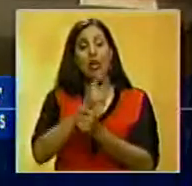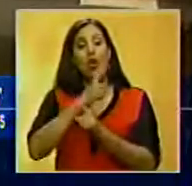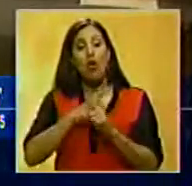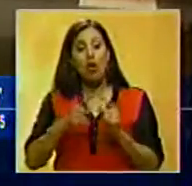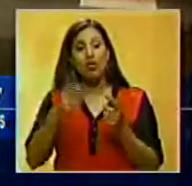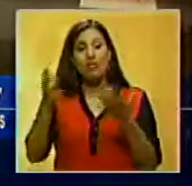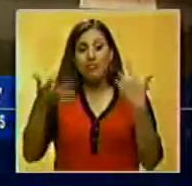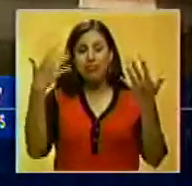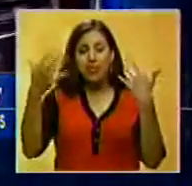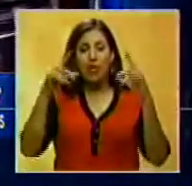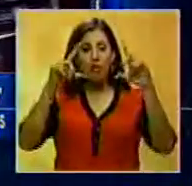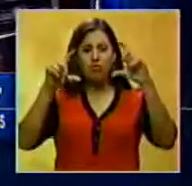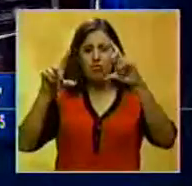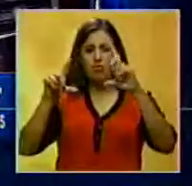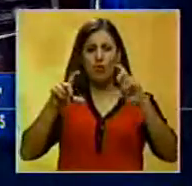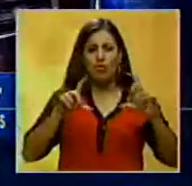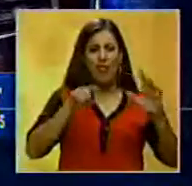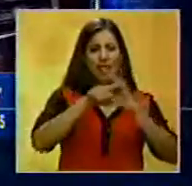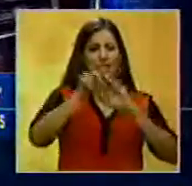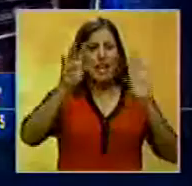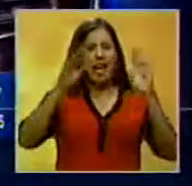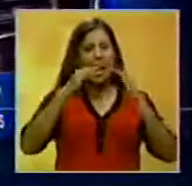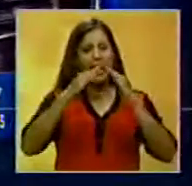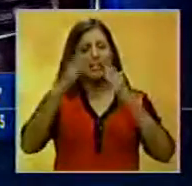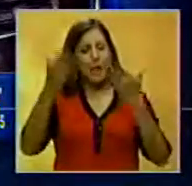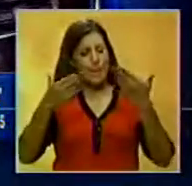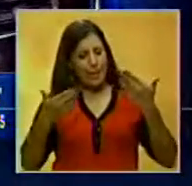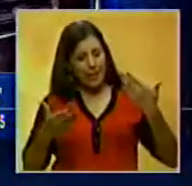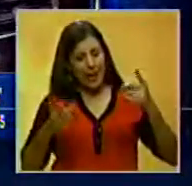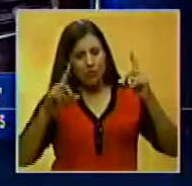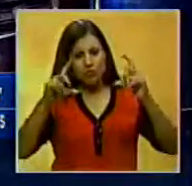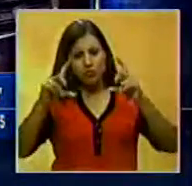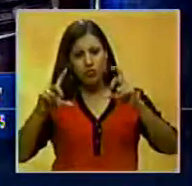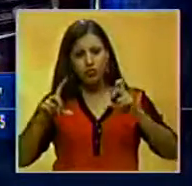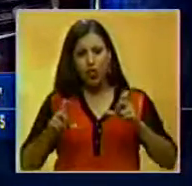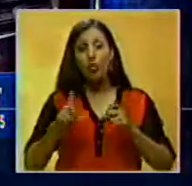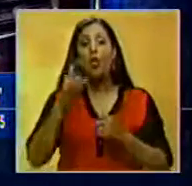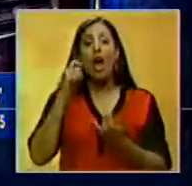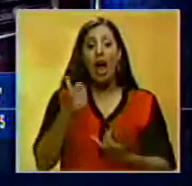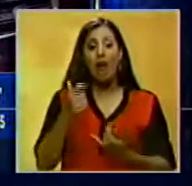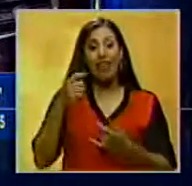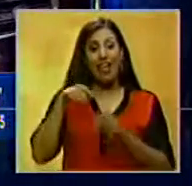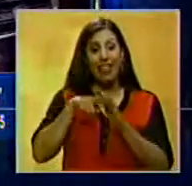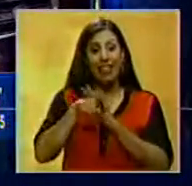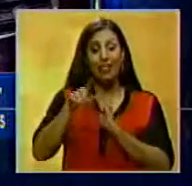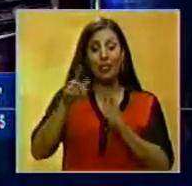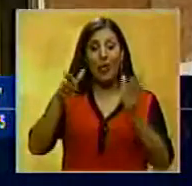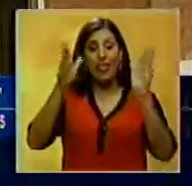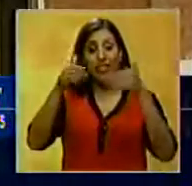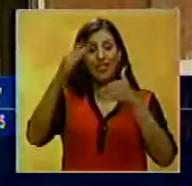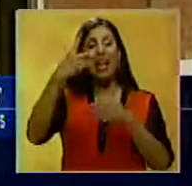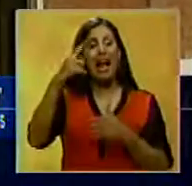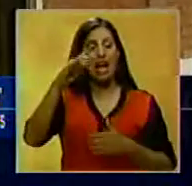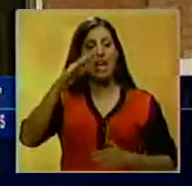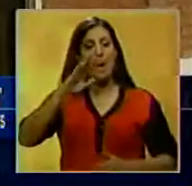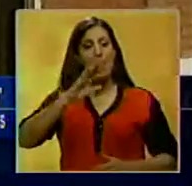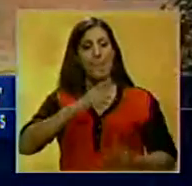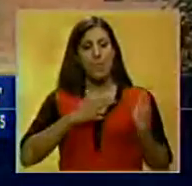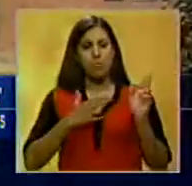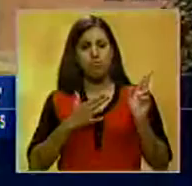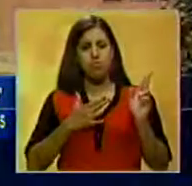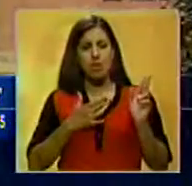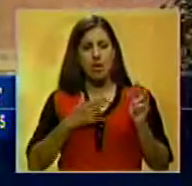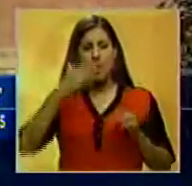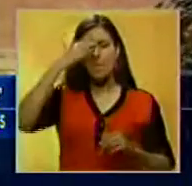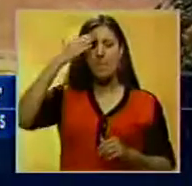durante la requisa tomaron fotos de su casa y de sus documentos de identidad. Señaló que en la entrada del edificio había efectivos con porte de